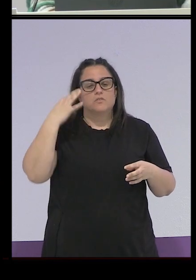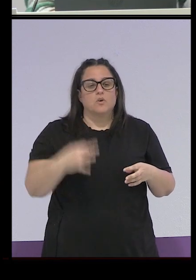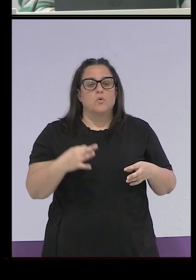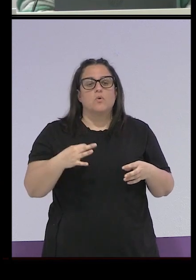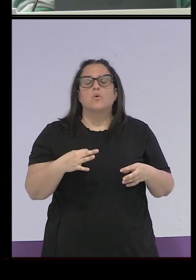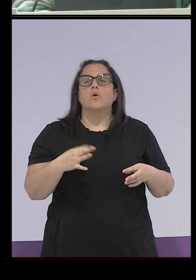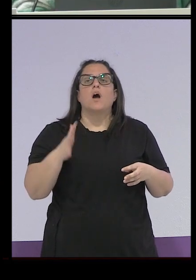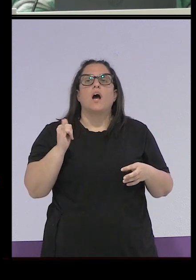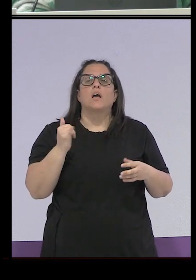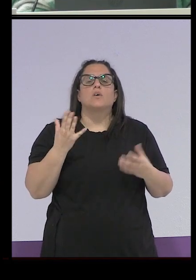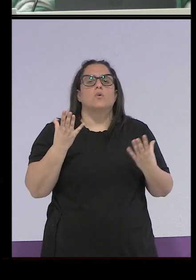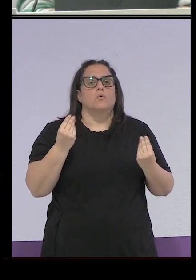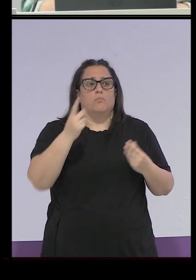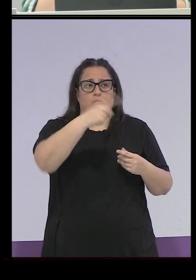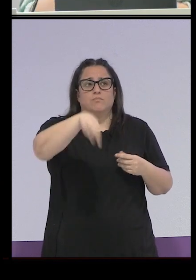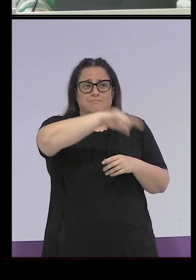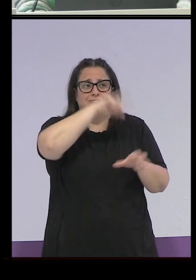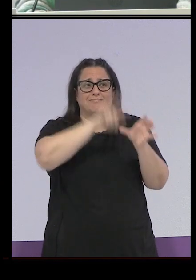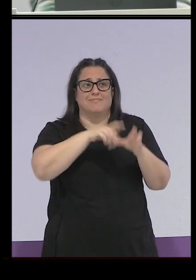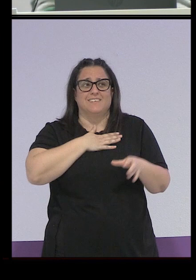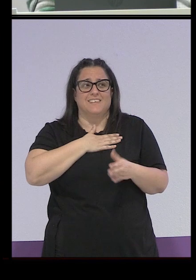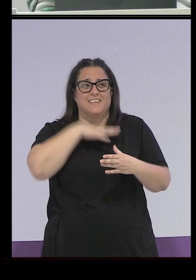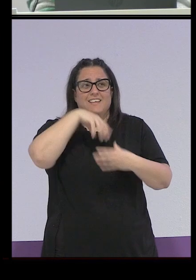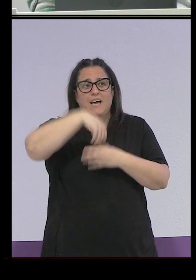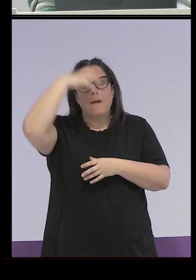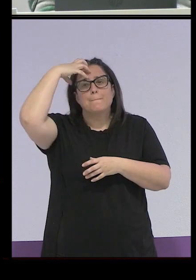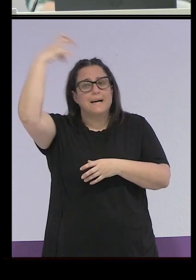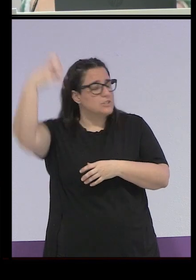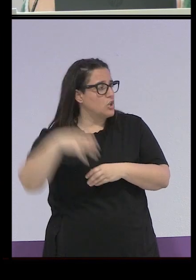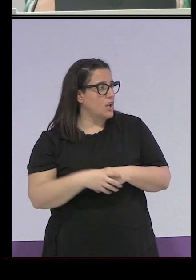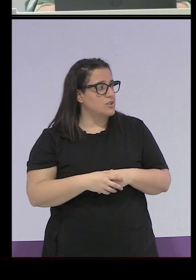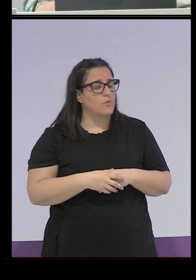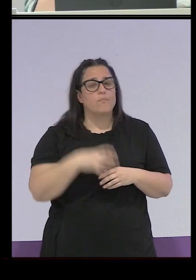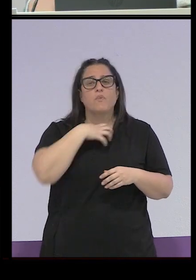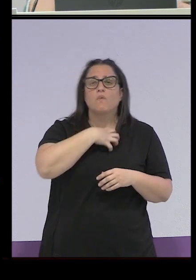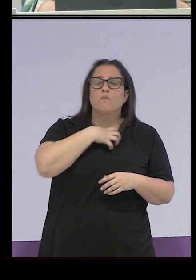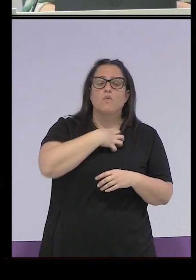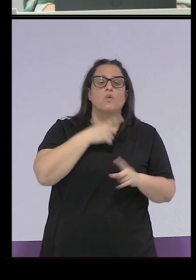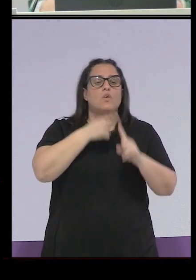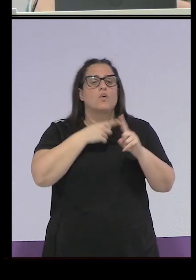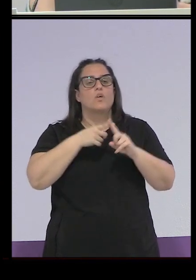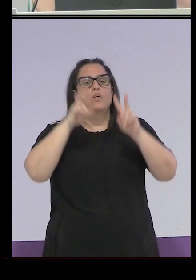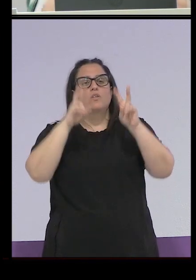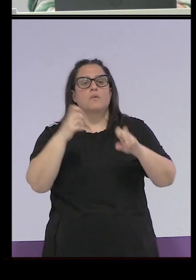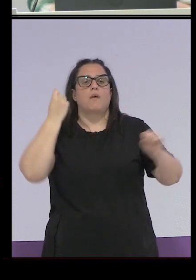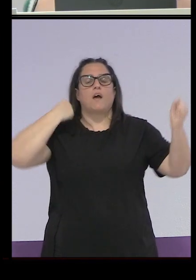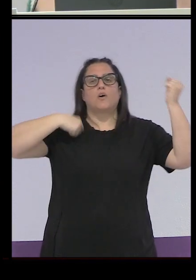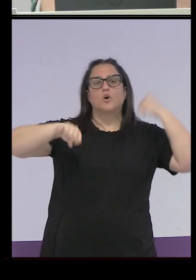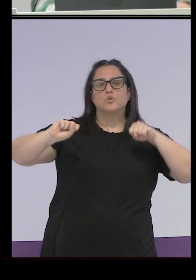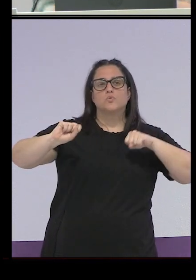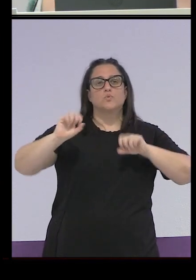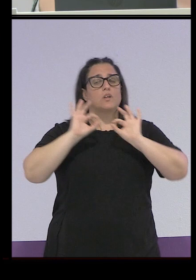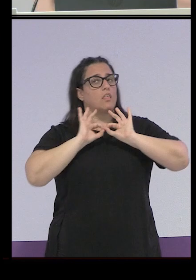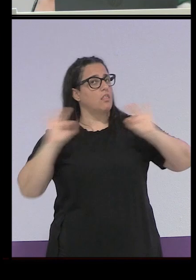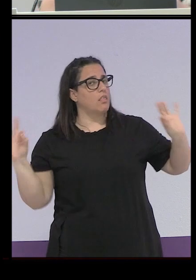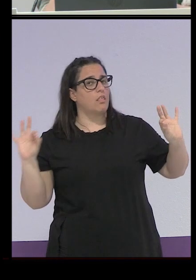muchas de vosotras también, ¿no? Su función estuvo vinculada, pues, a las normativas relacionadas con la conducta, la decencia,